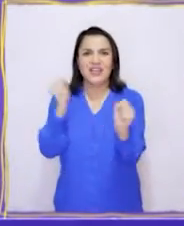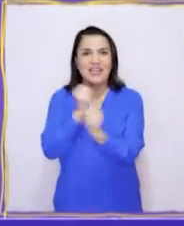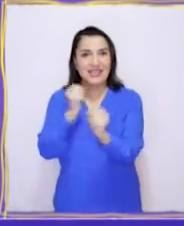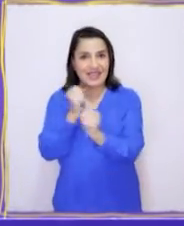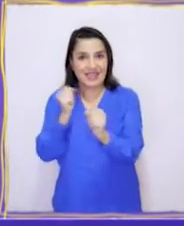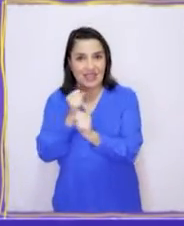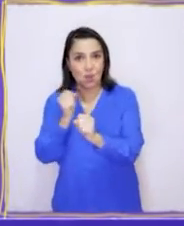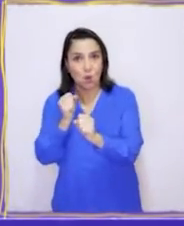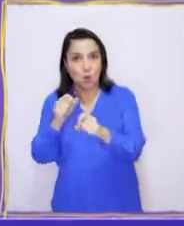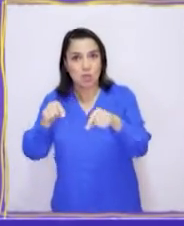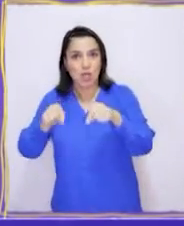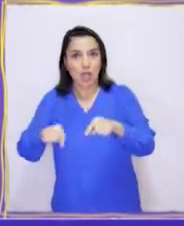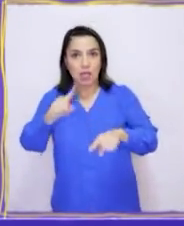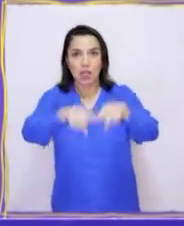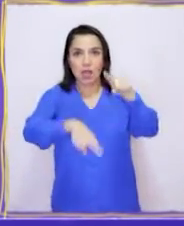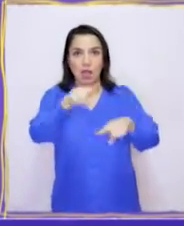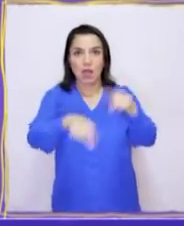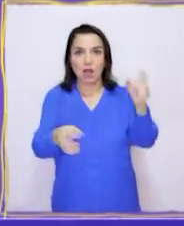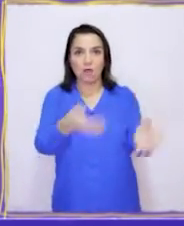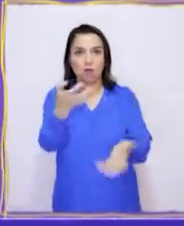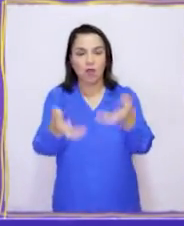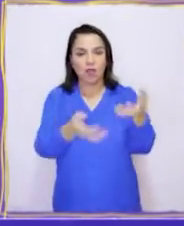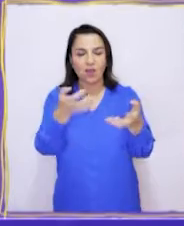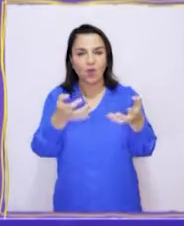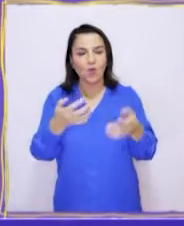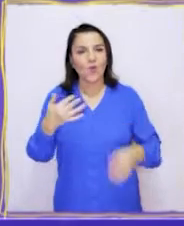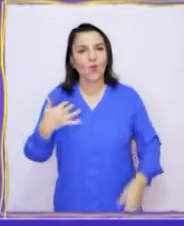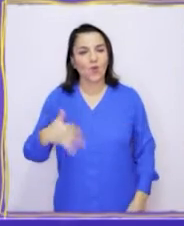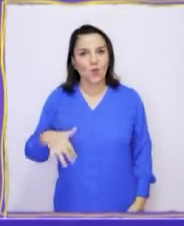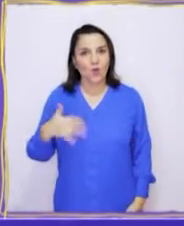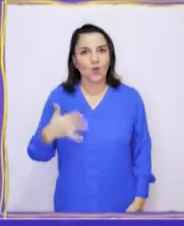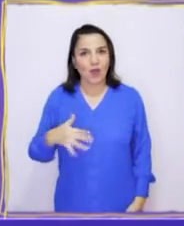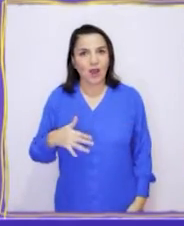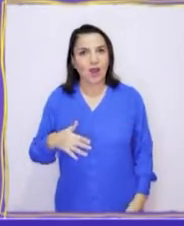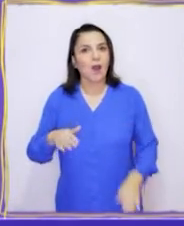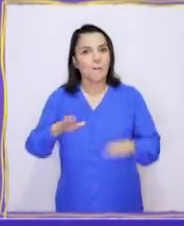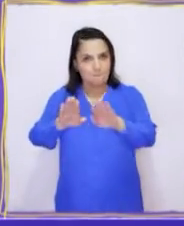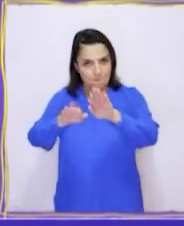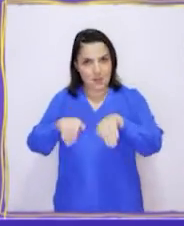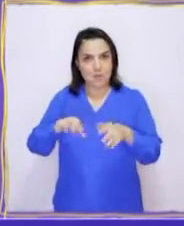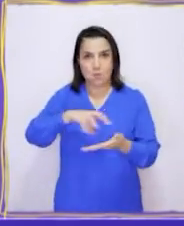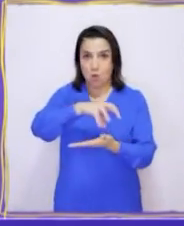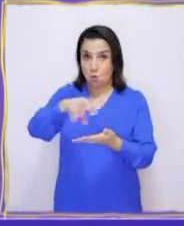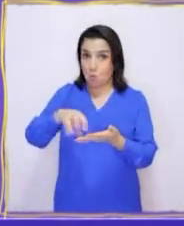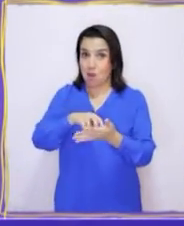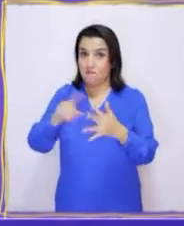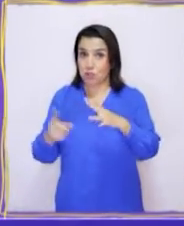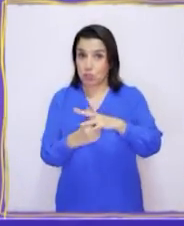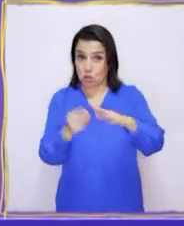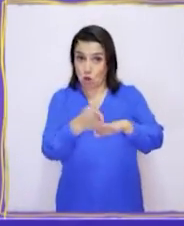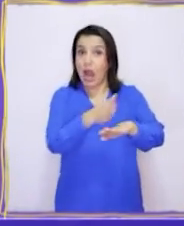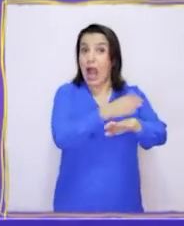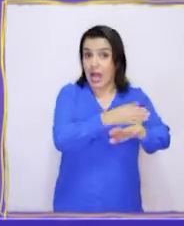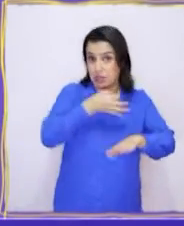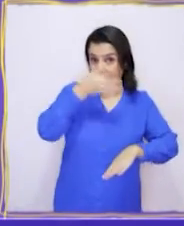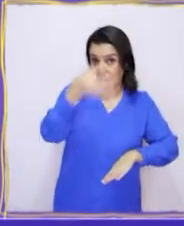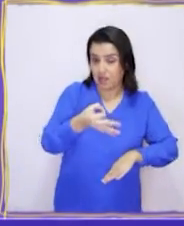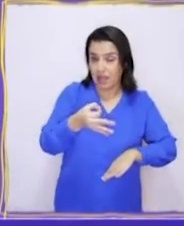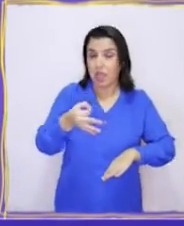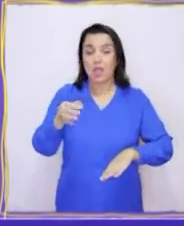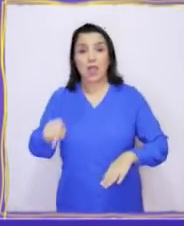entre Cabo de Hornos y Tierra del Fuego. Al igual que los pueblos anteriores, ellos